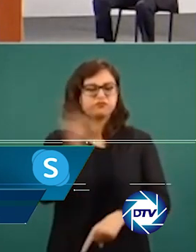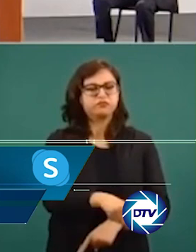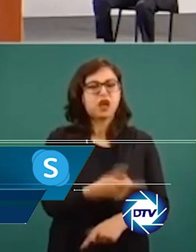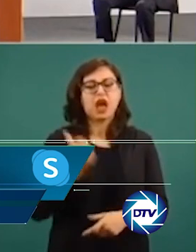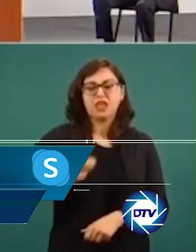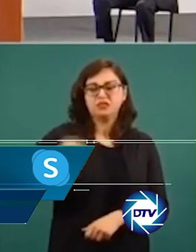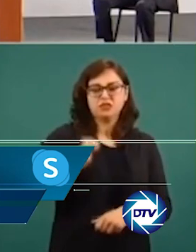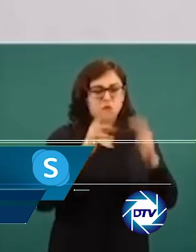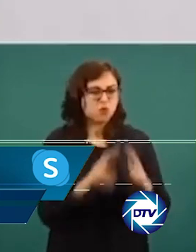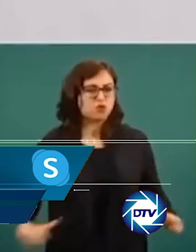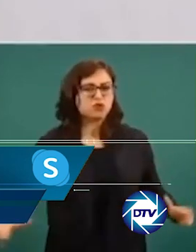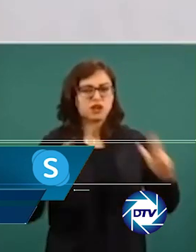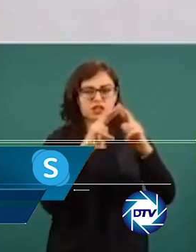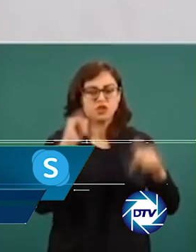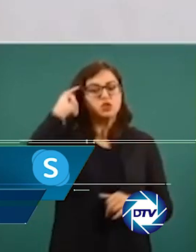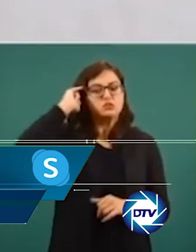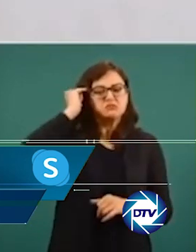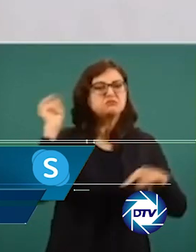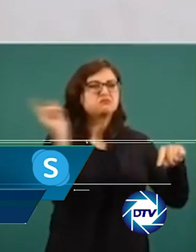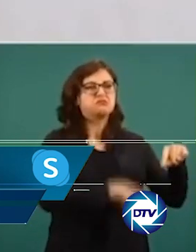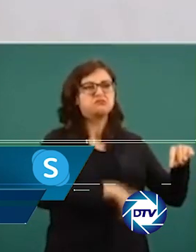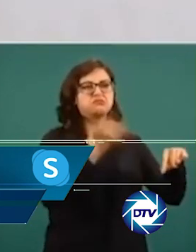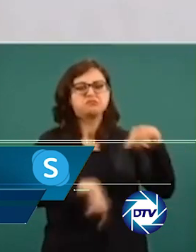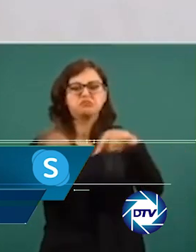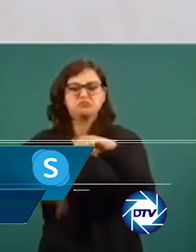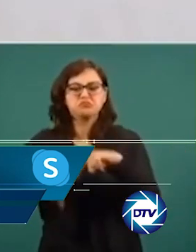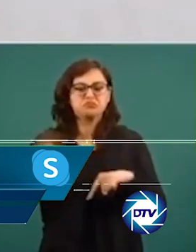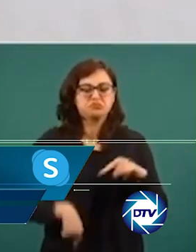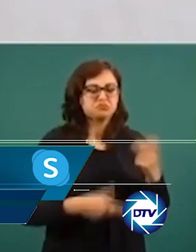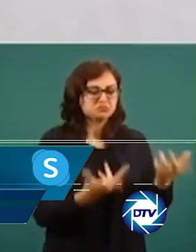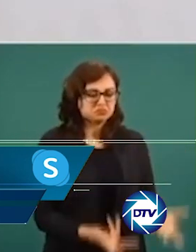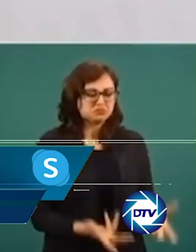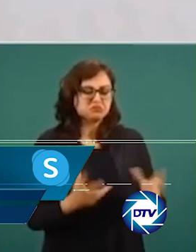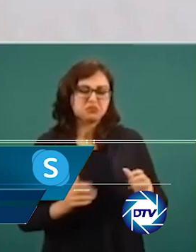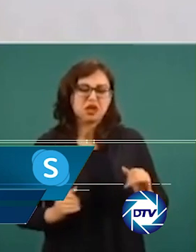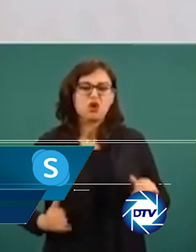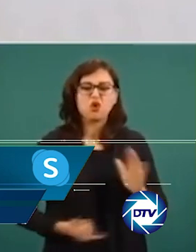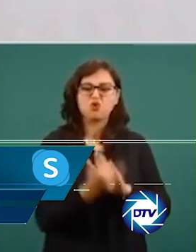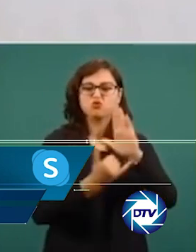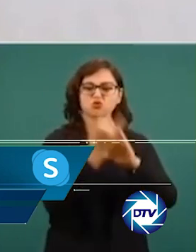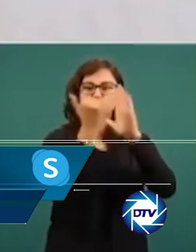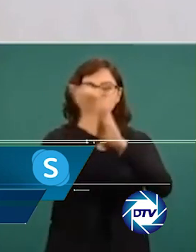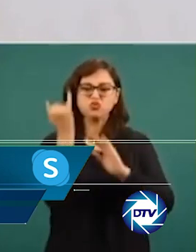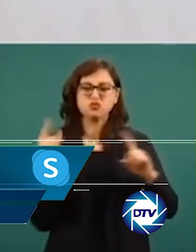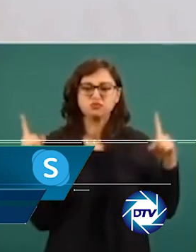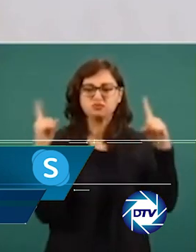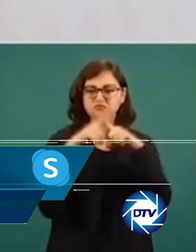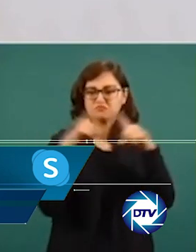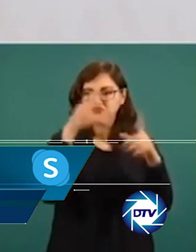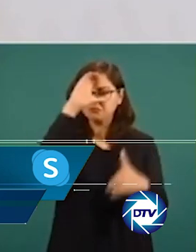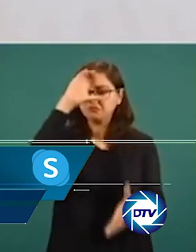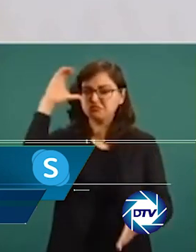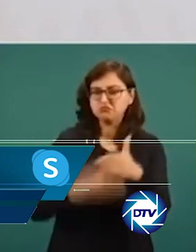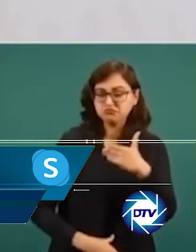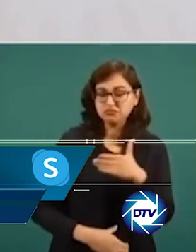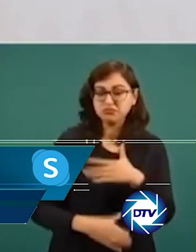convierte a México en el país más peligroso para la prensa sin estar en guerra. No hace falta decir que ninguno de